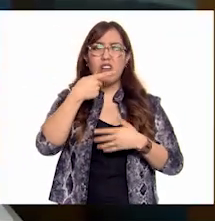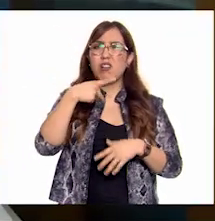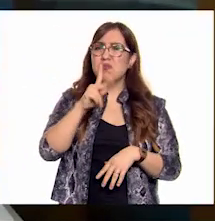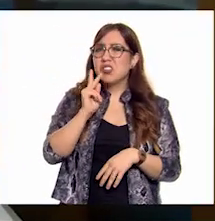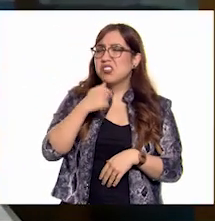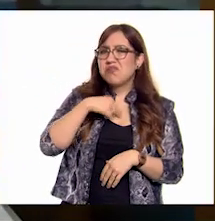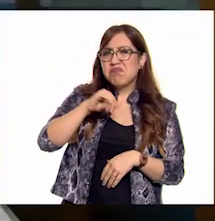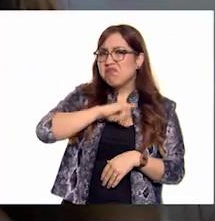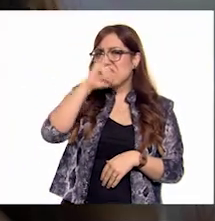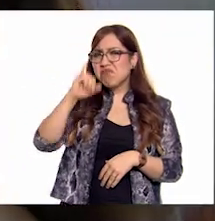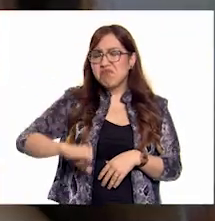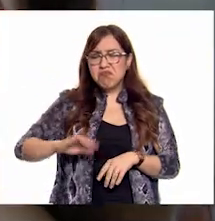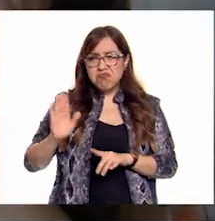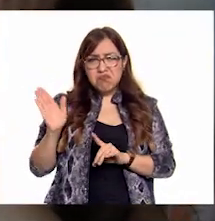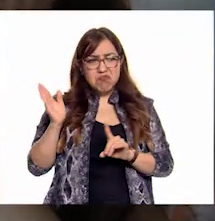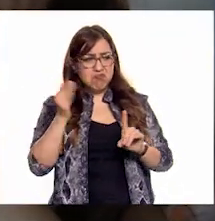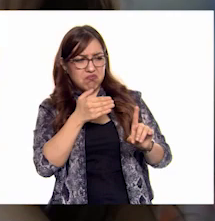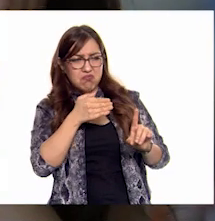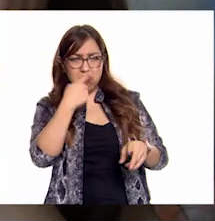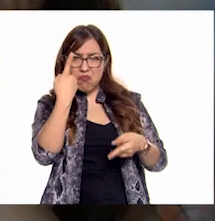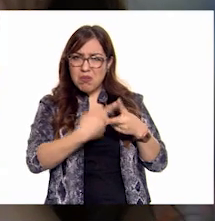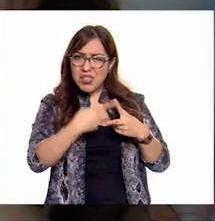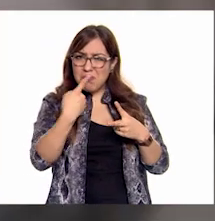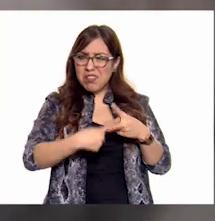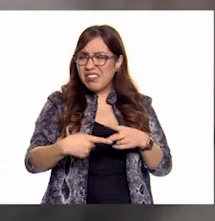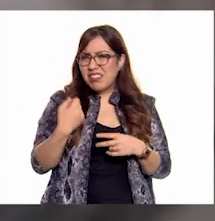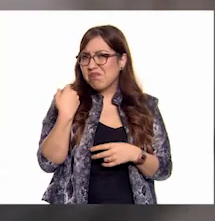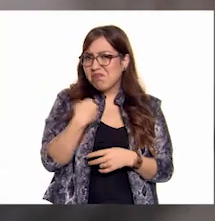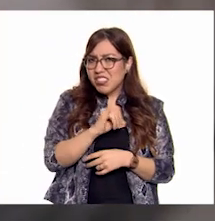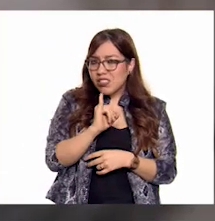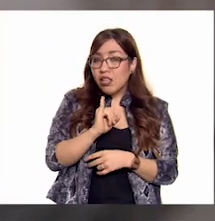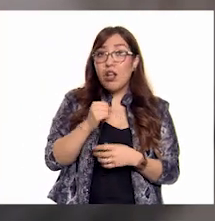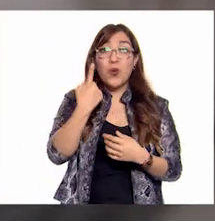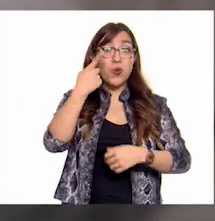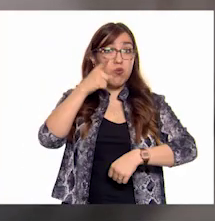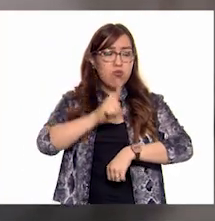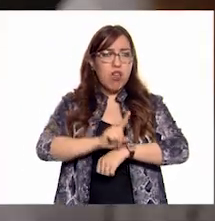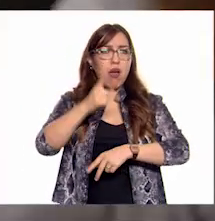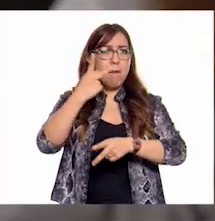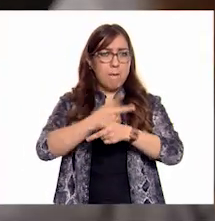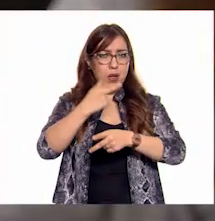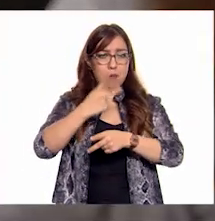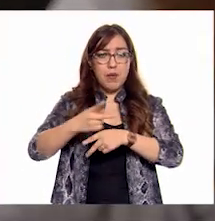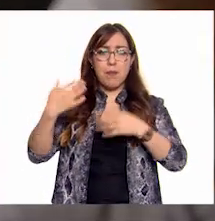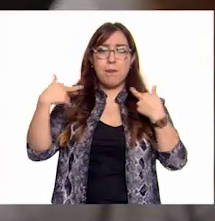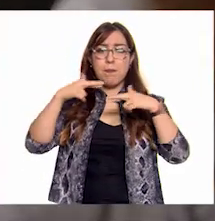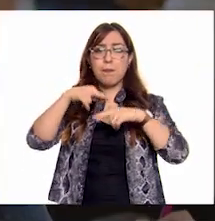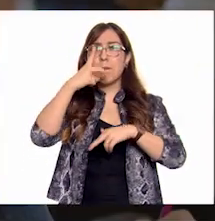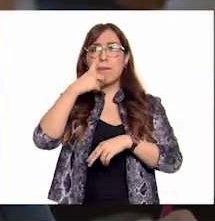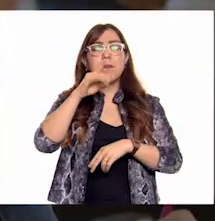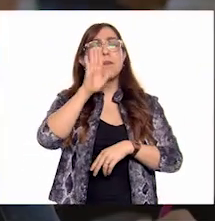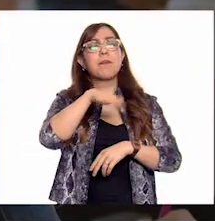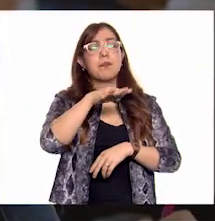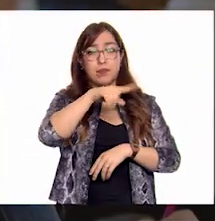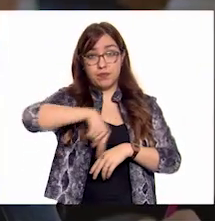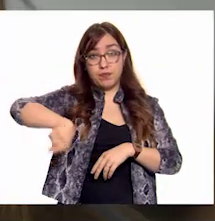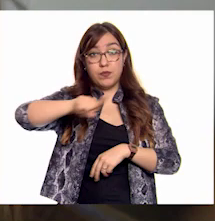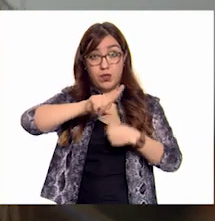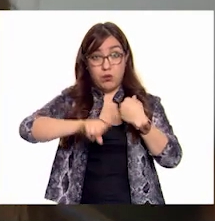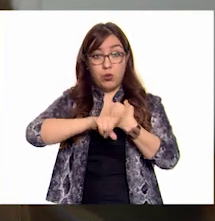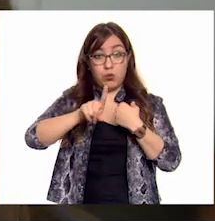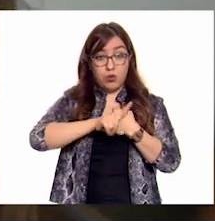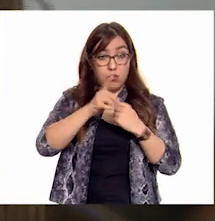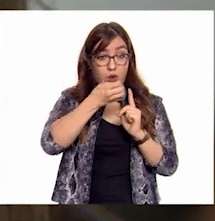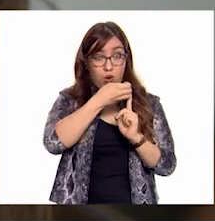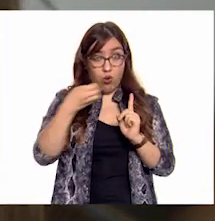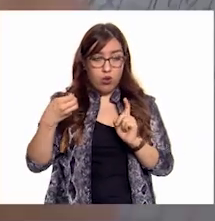matemáticas Serían parte de mi camino Un día en la preparatoria Un maestro Nos retó a resolver Un algoritmo Y nos dijo Si